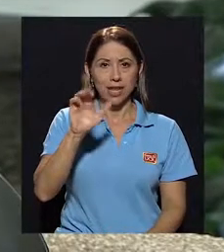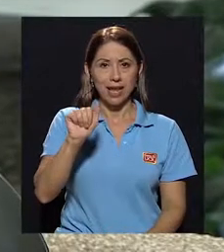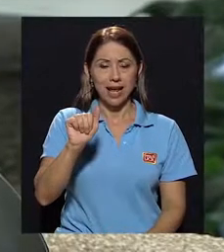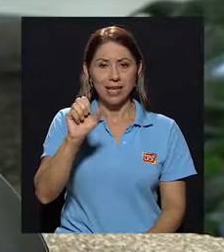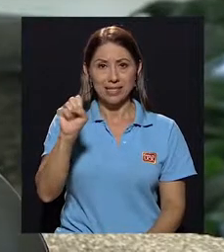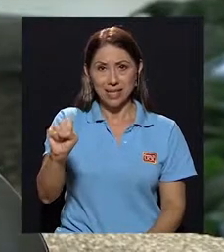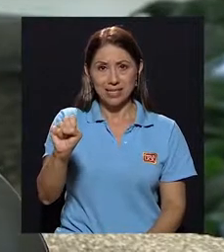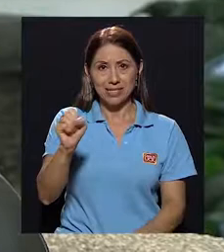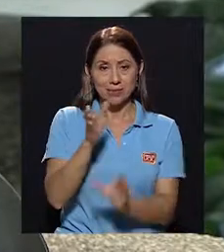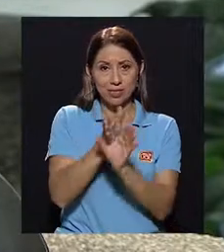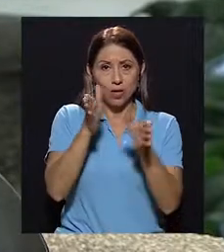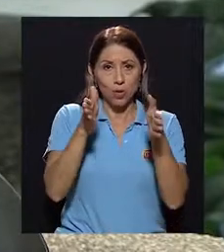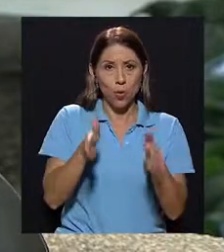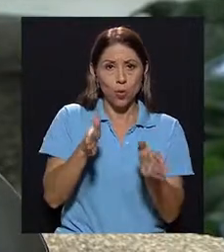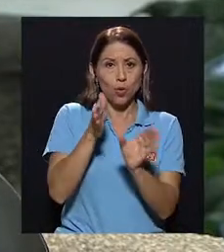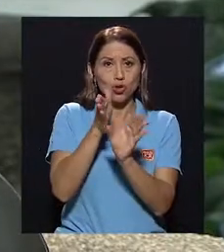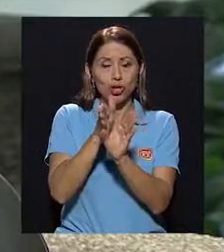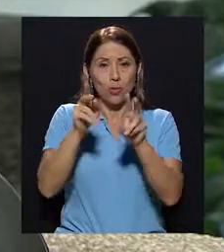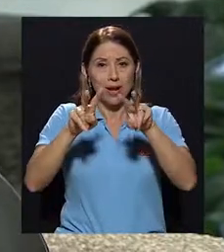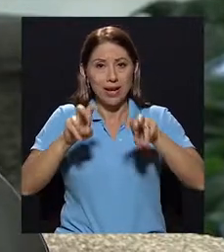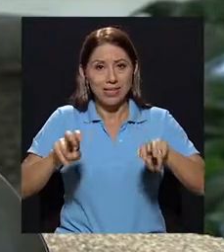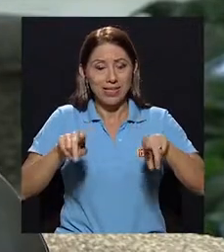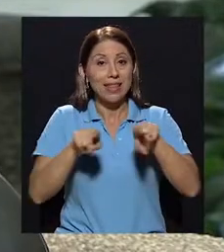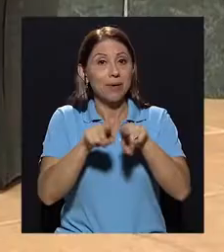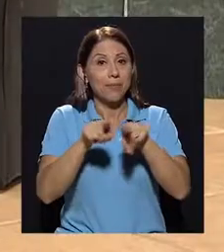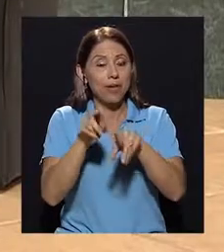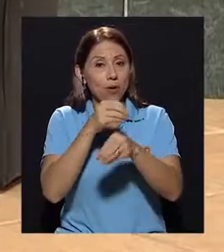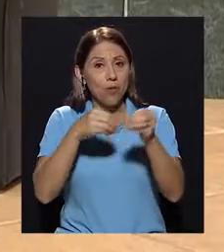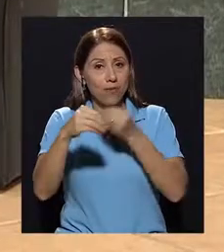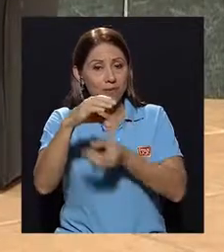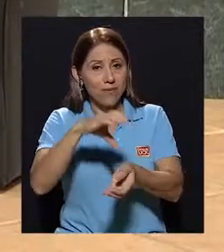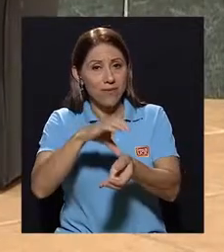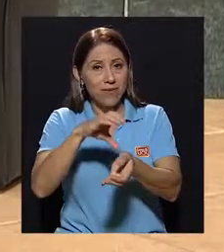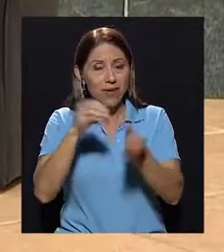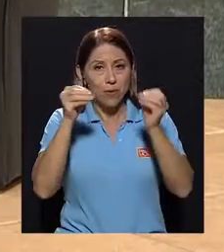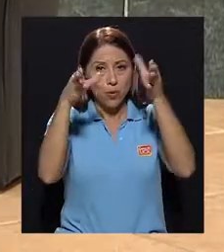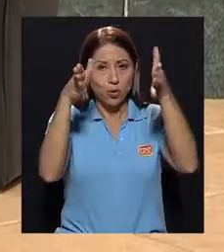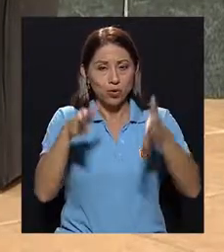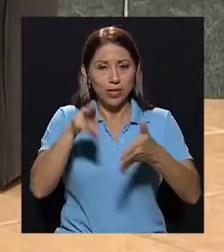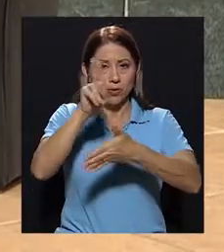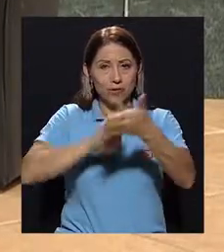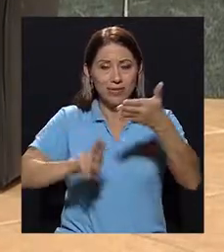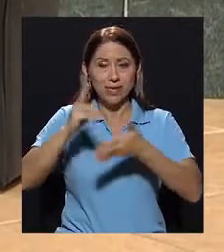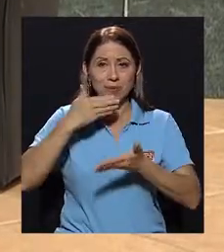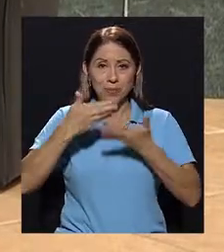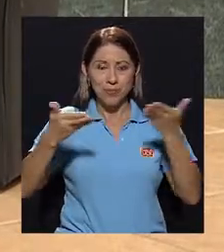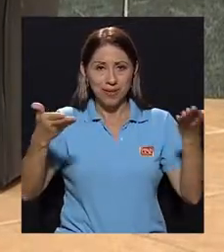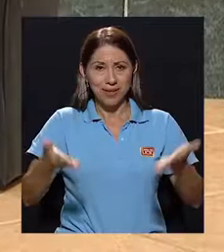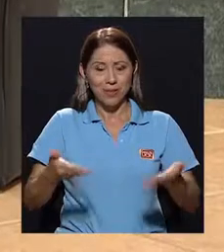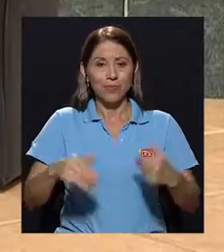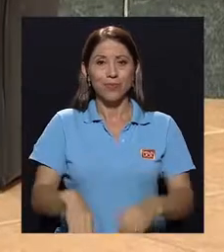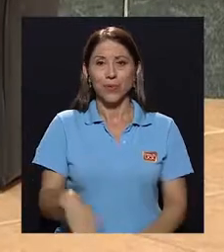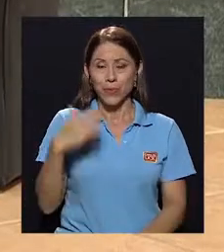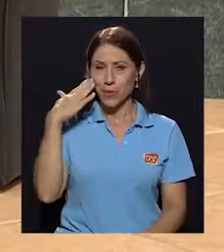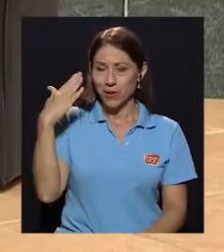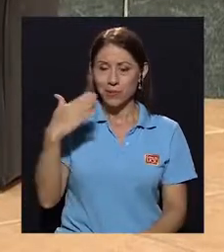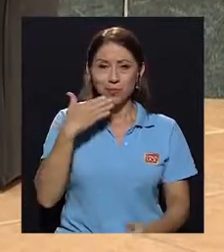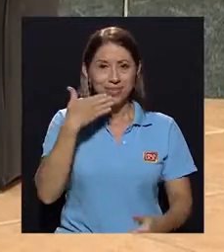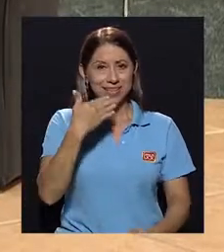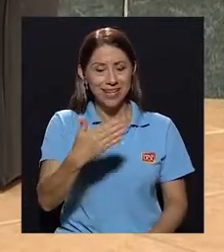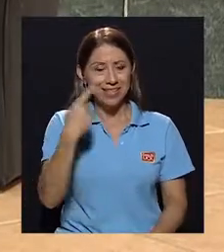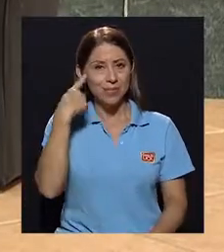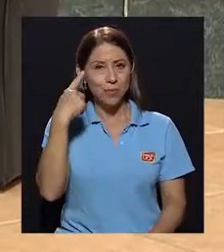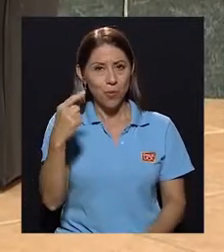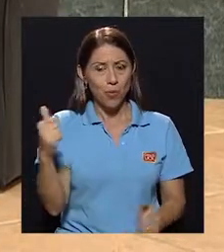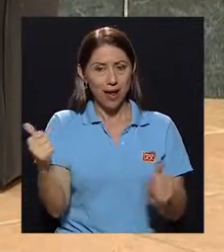psicoanalista, tiene además consulta clínica y es docente universitario. Bienvenido, Glenn. ¿Qué tal, Fabiola? Muchas